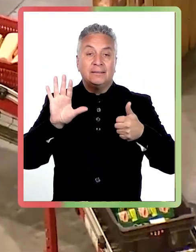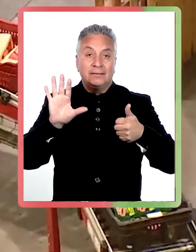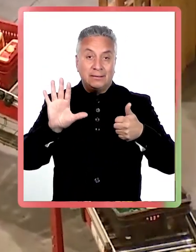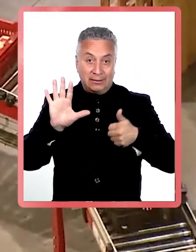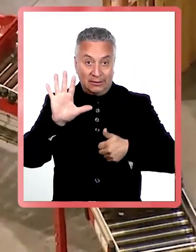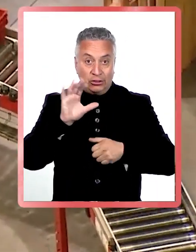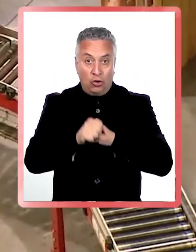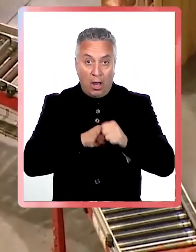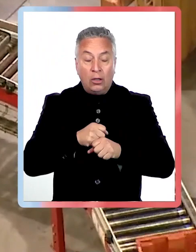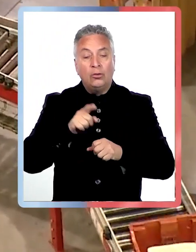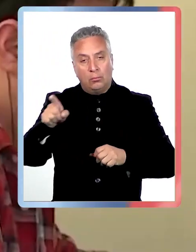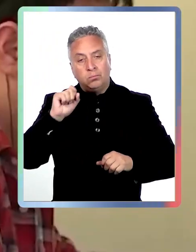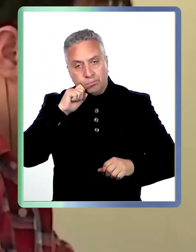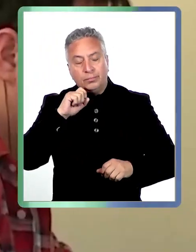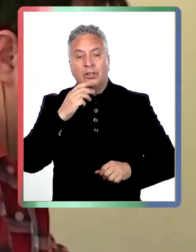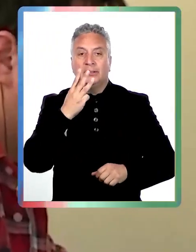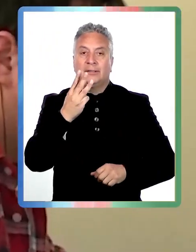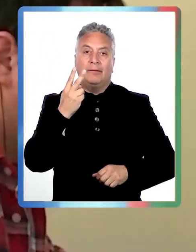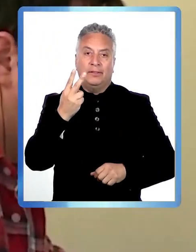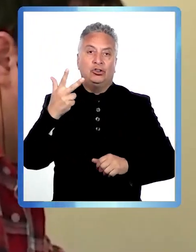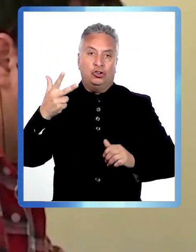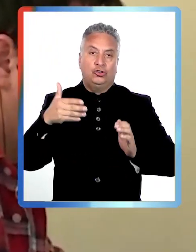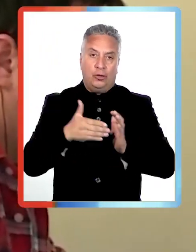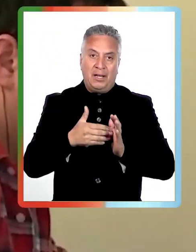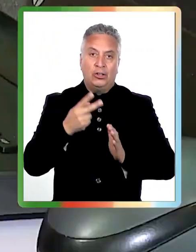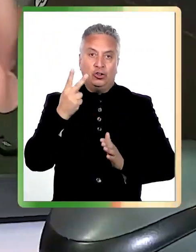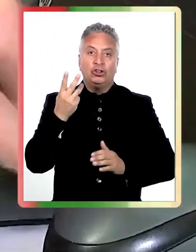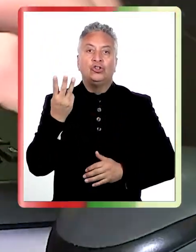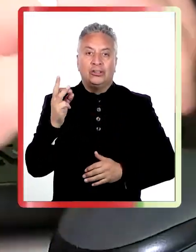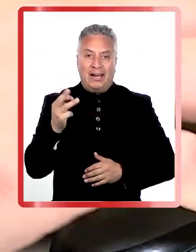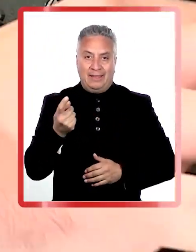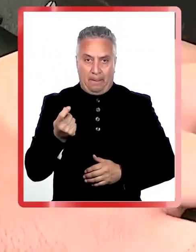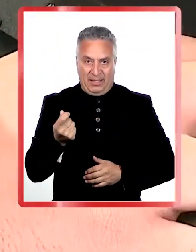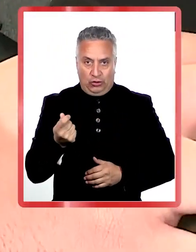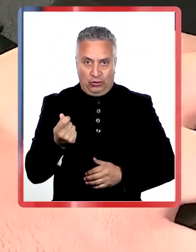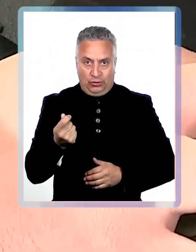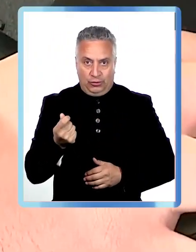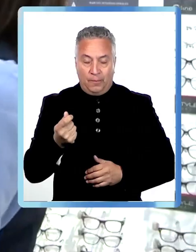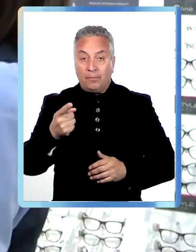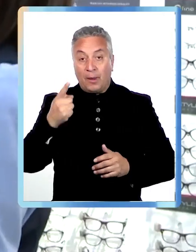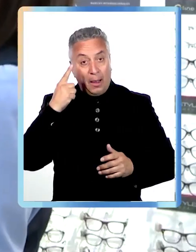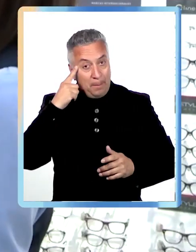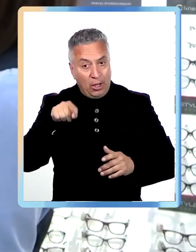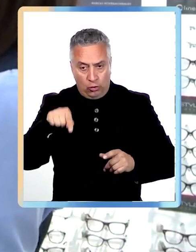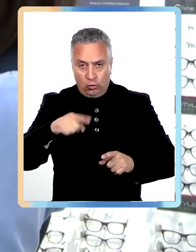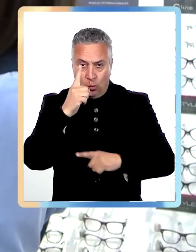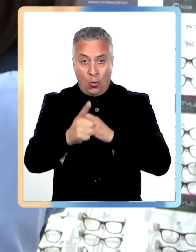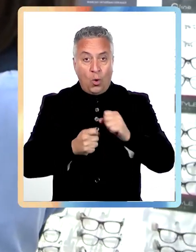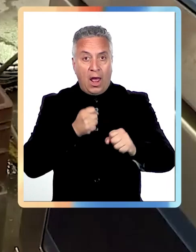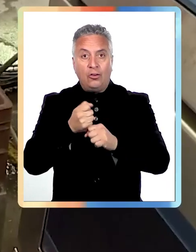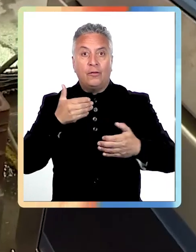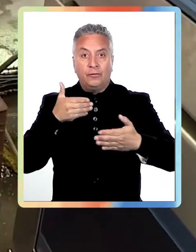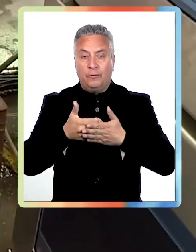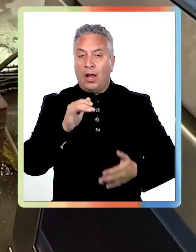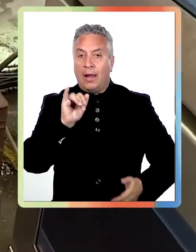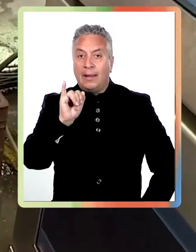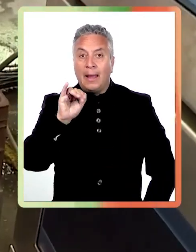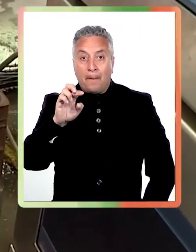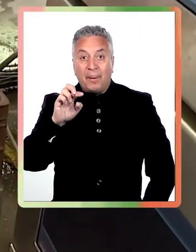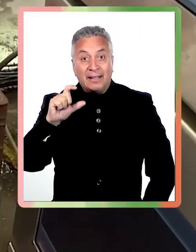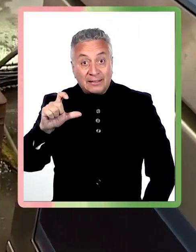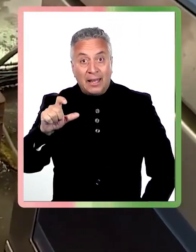correspondiente a 328 mil 230 pesos. Pero atención, porque si al final de este año la inflación del IPC